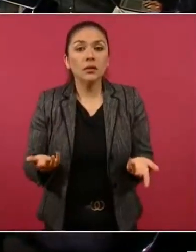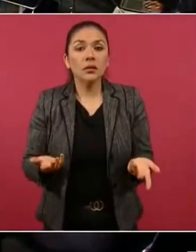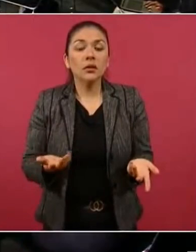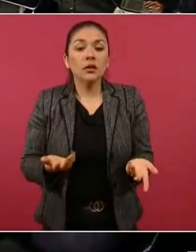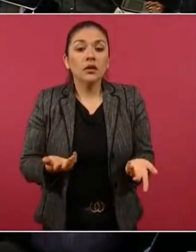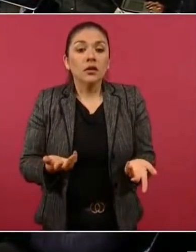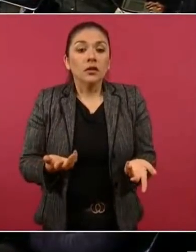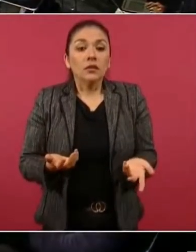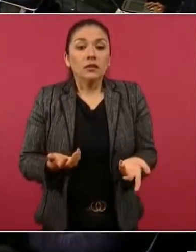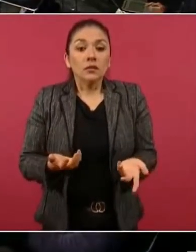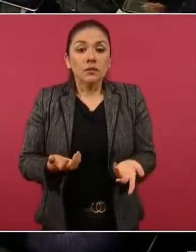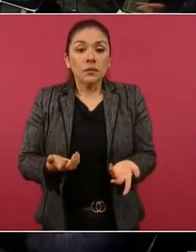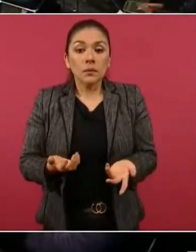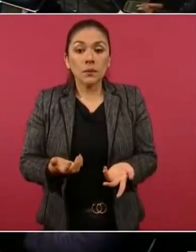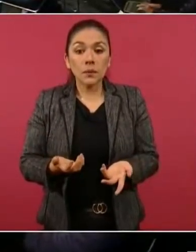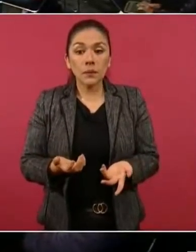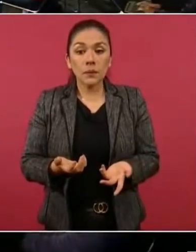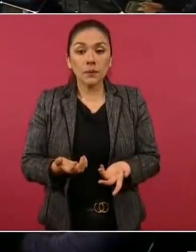Pero